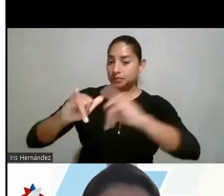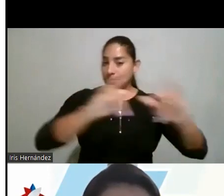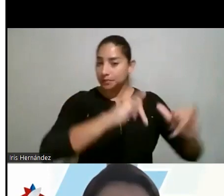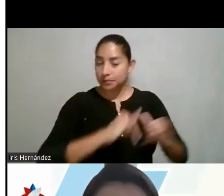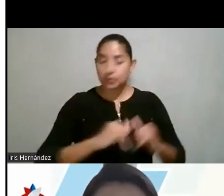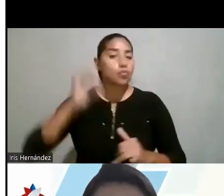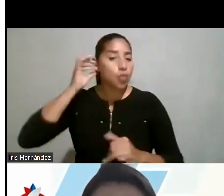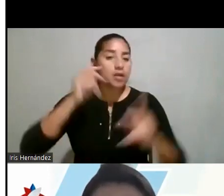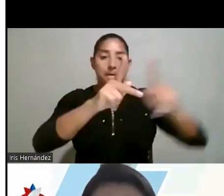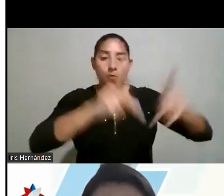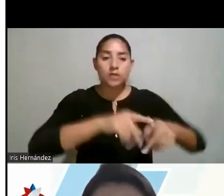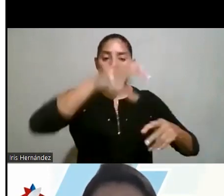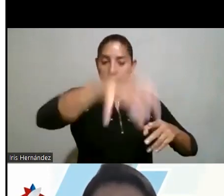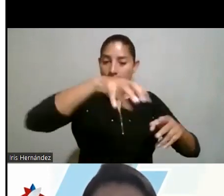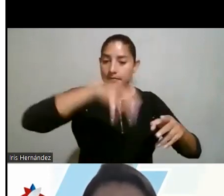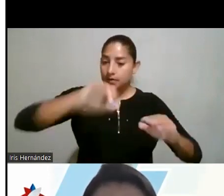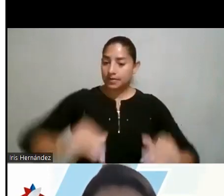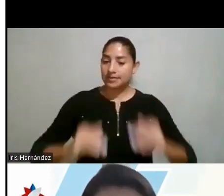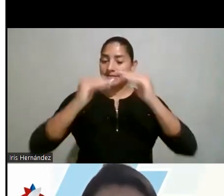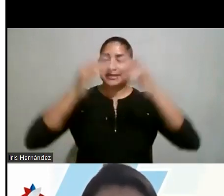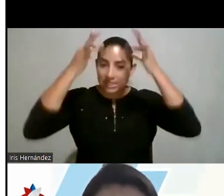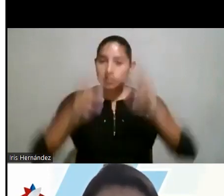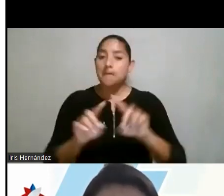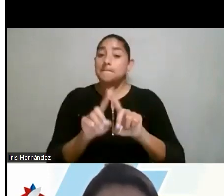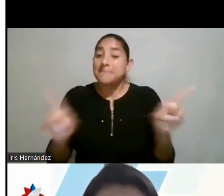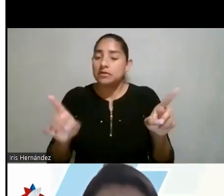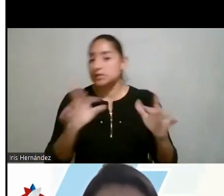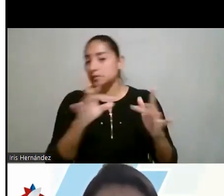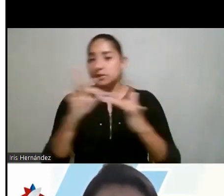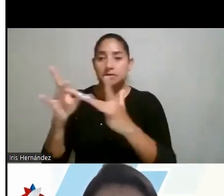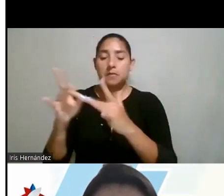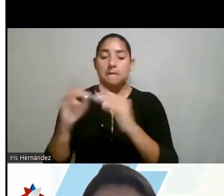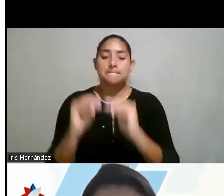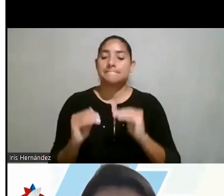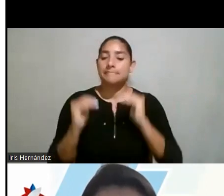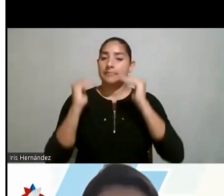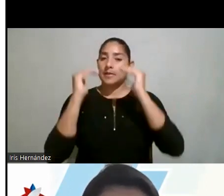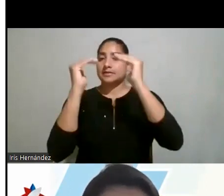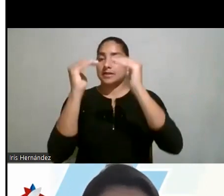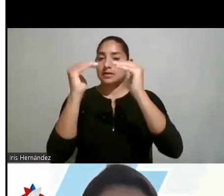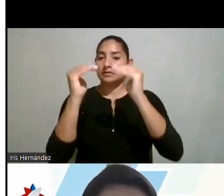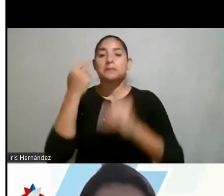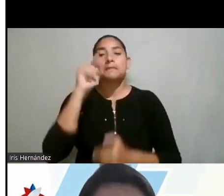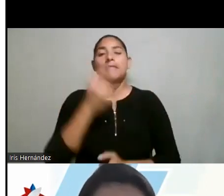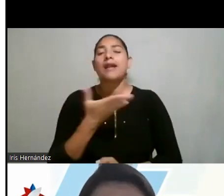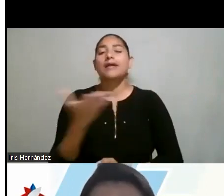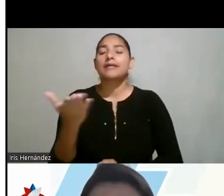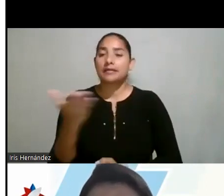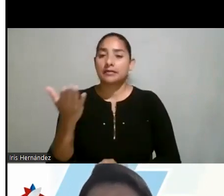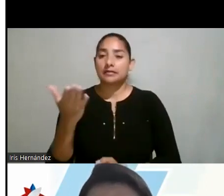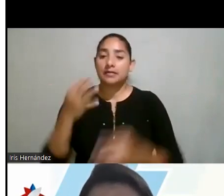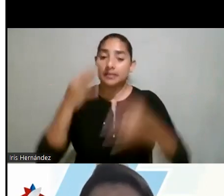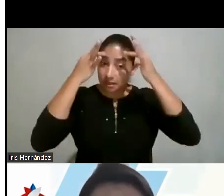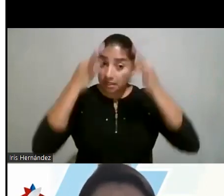mujeres en todos los niveles de decisión pero especialmente en los niveles más altos para que las